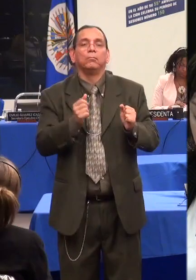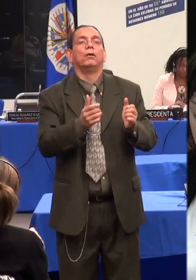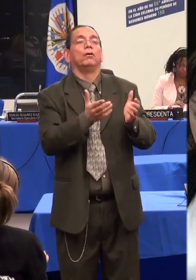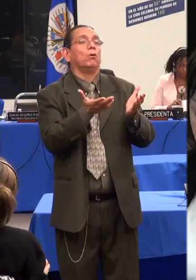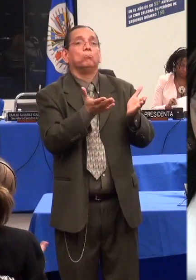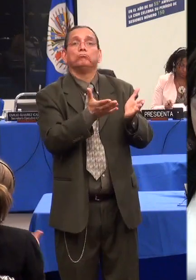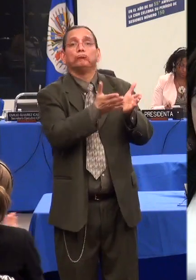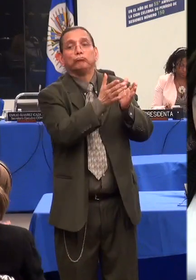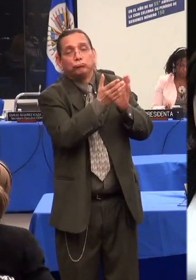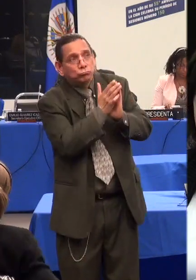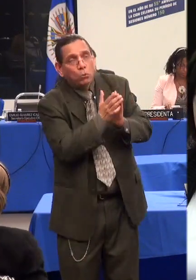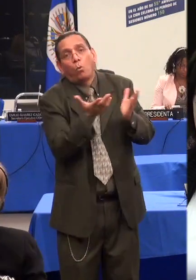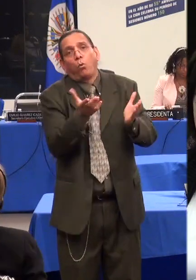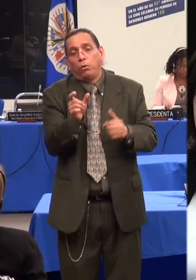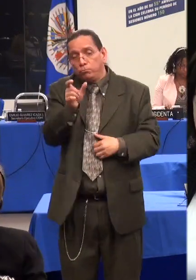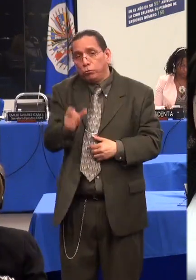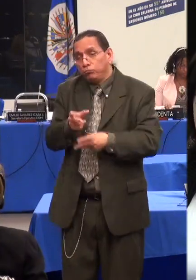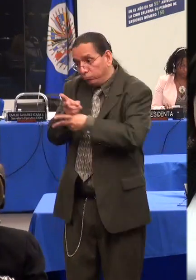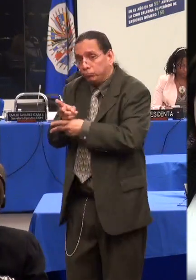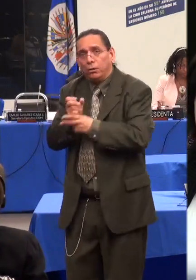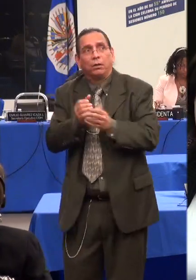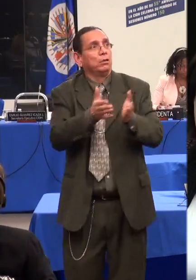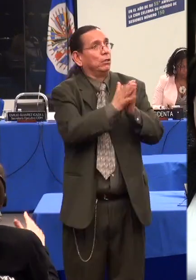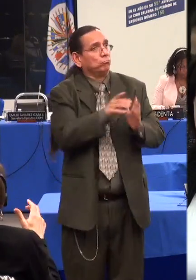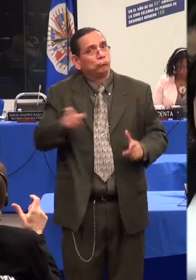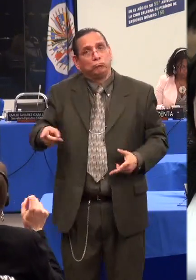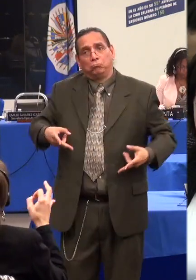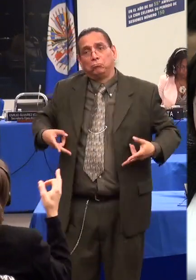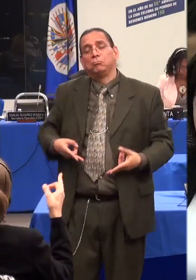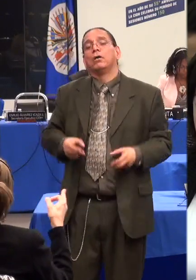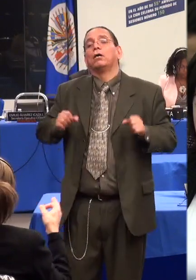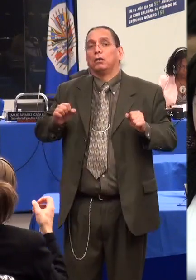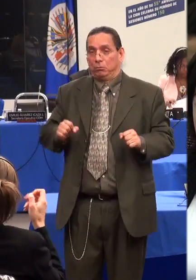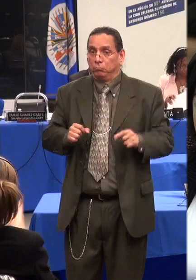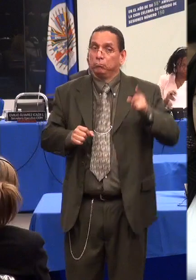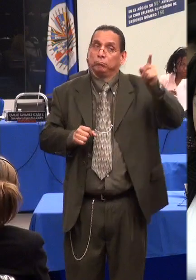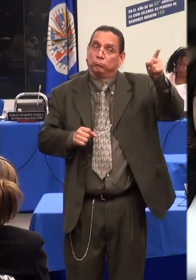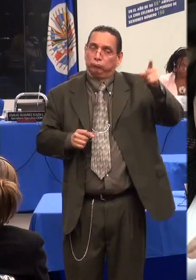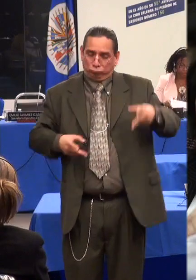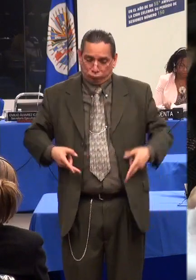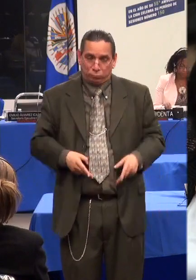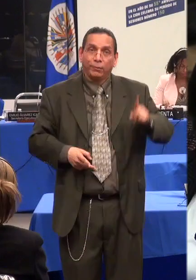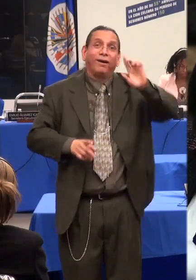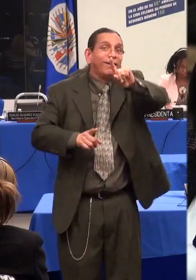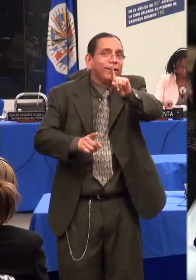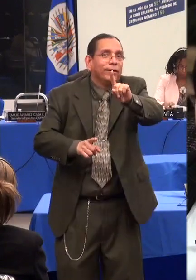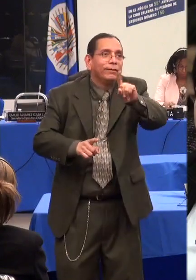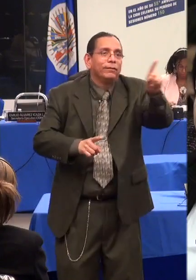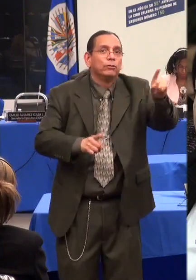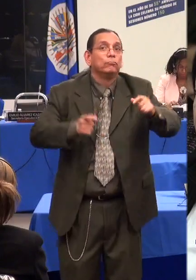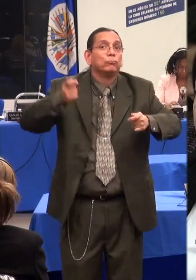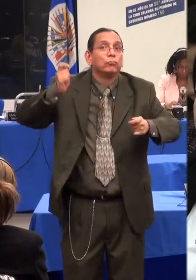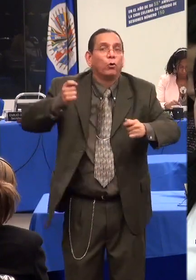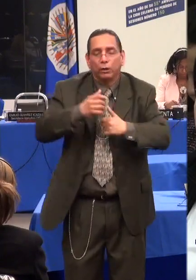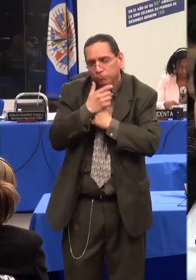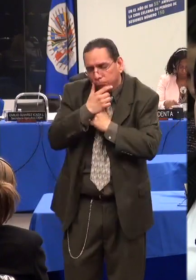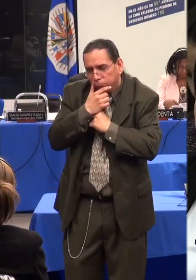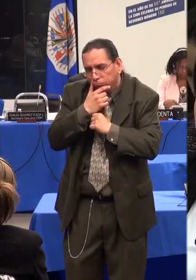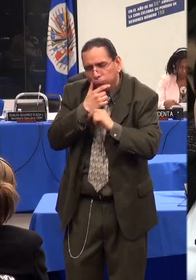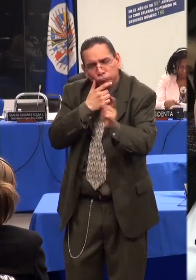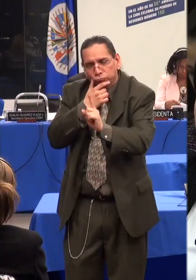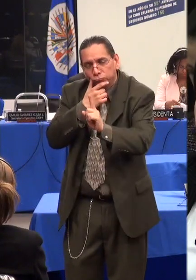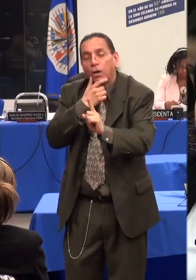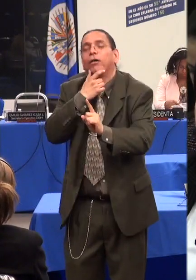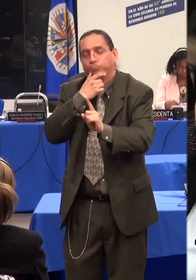futuro acerca de la posibilidad para el interesado de expresar su intención para conformar una familia? Como quiera que se ha sido